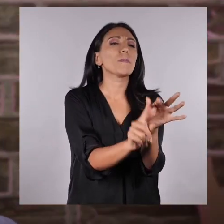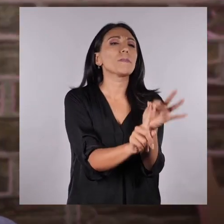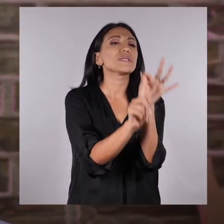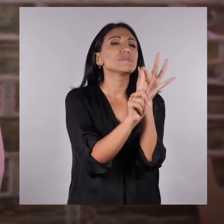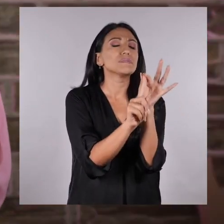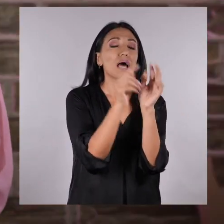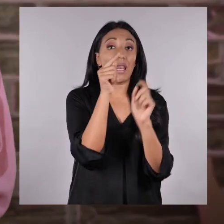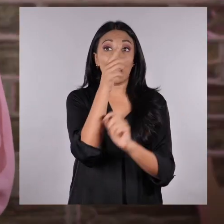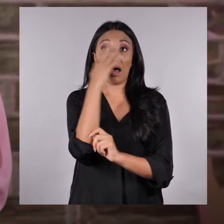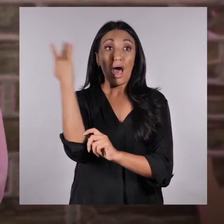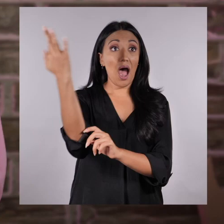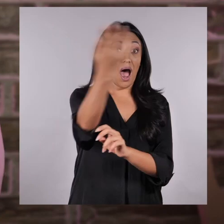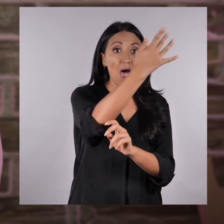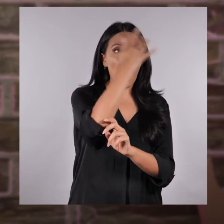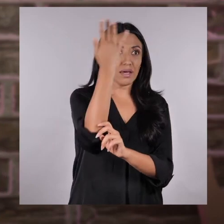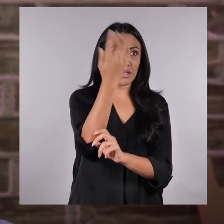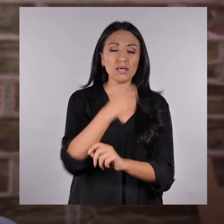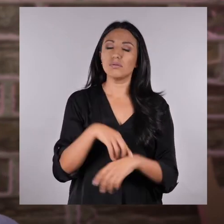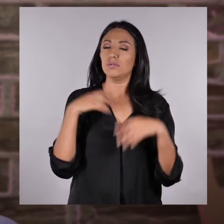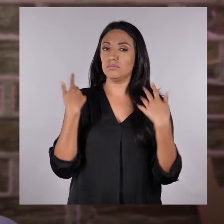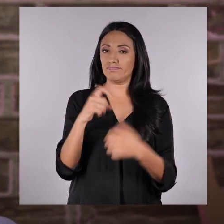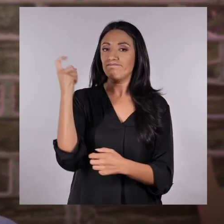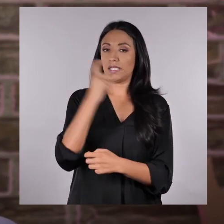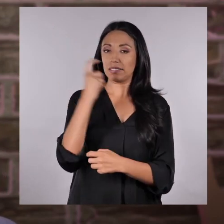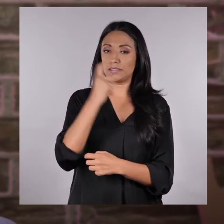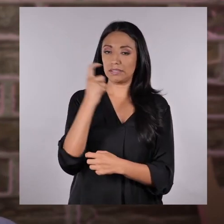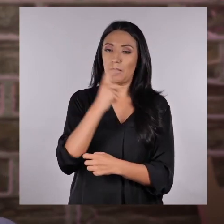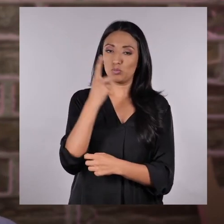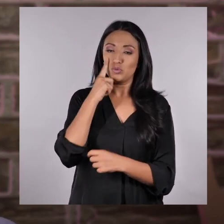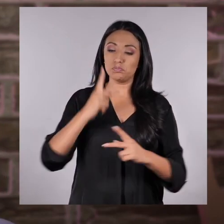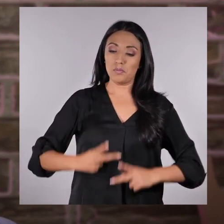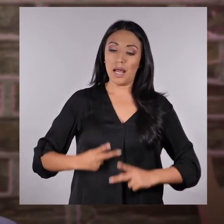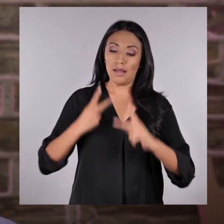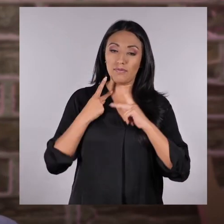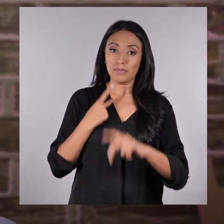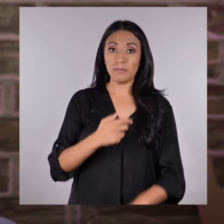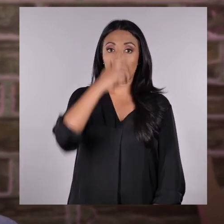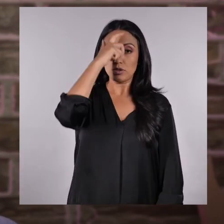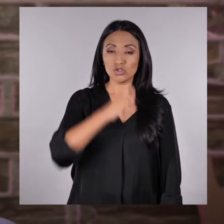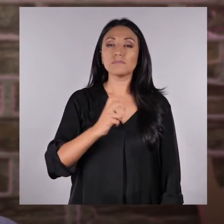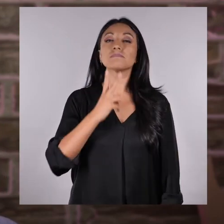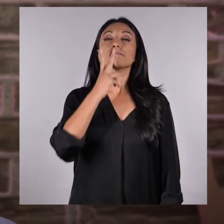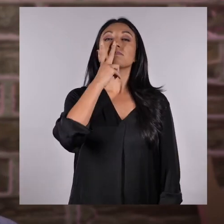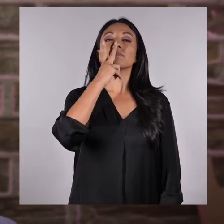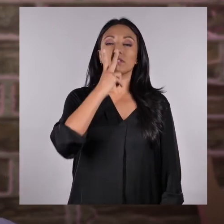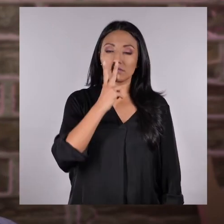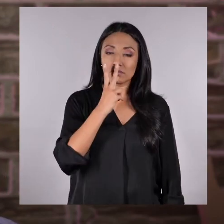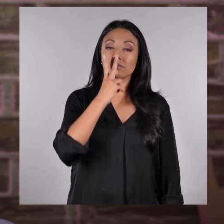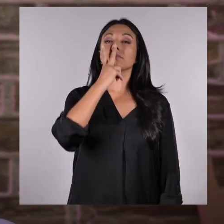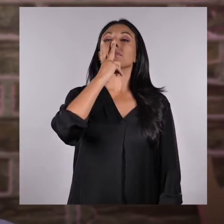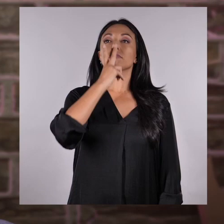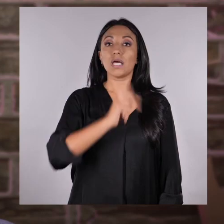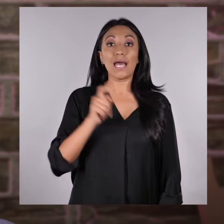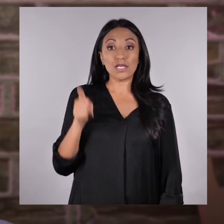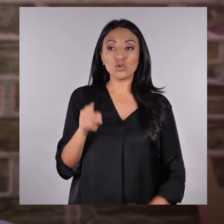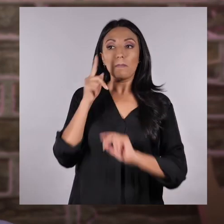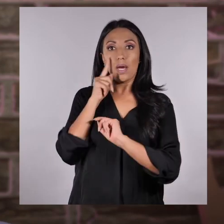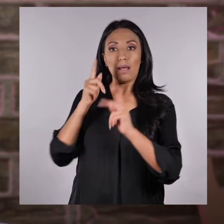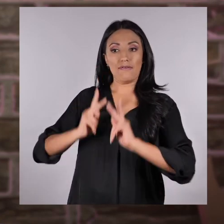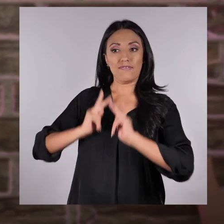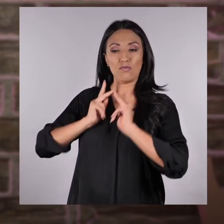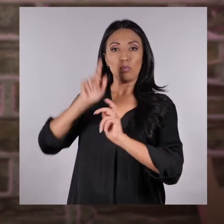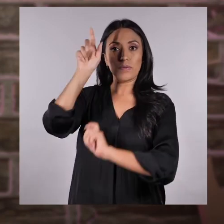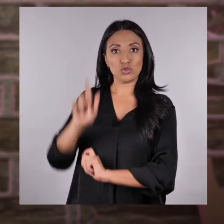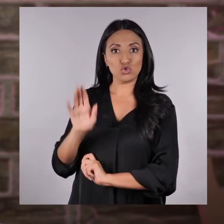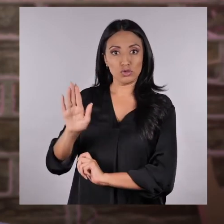nombrando a los principales. El aire es imprescindible para la vida en nuestro planeta porque la respiración es un proceso vital para todos los seres